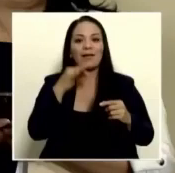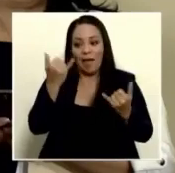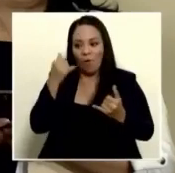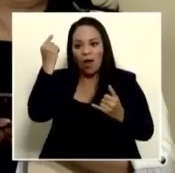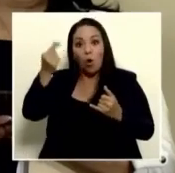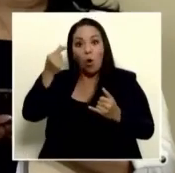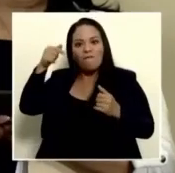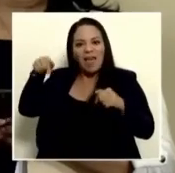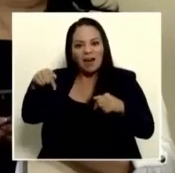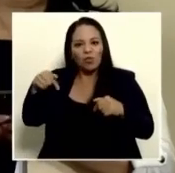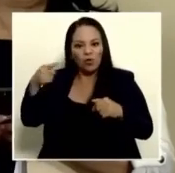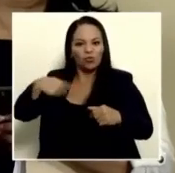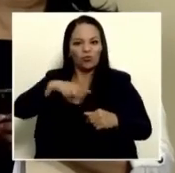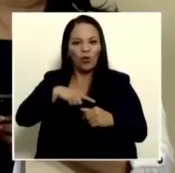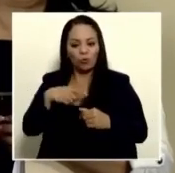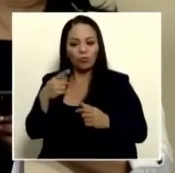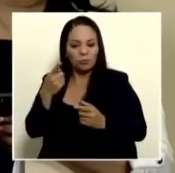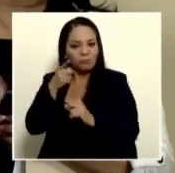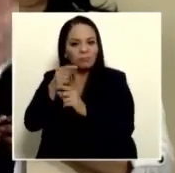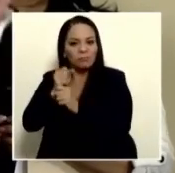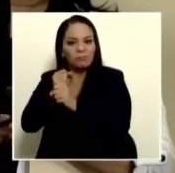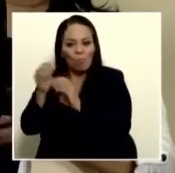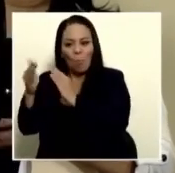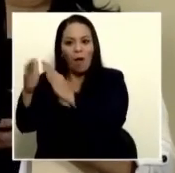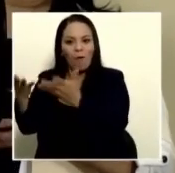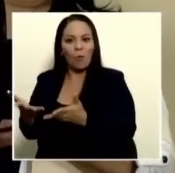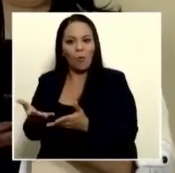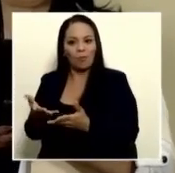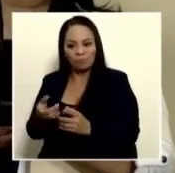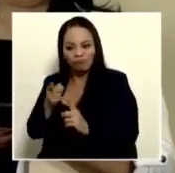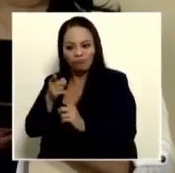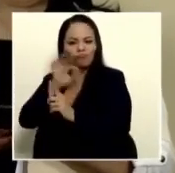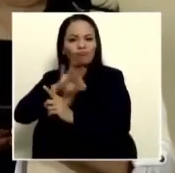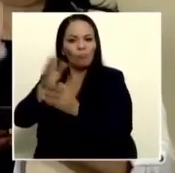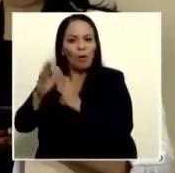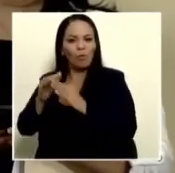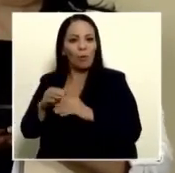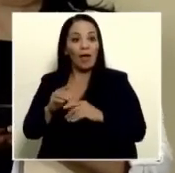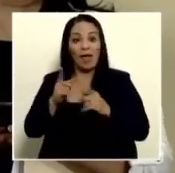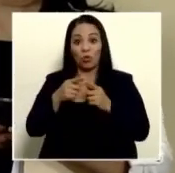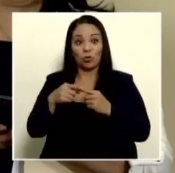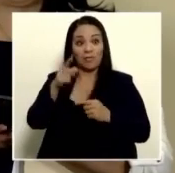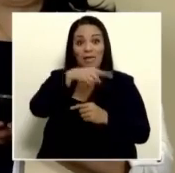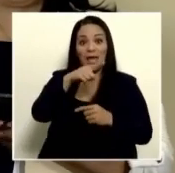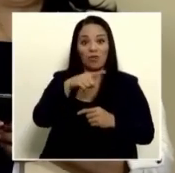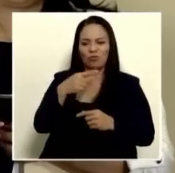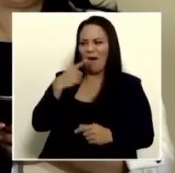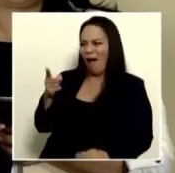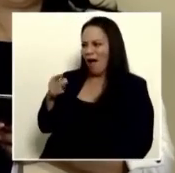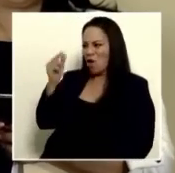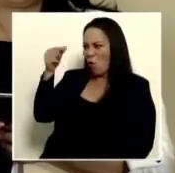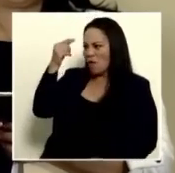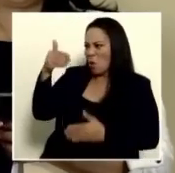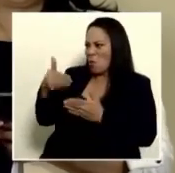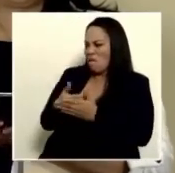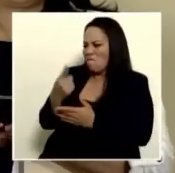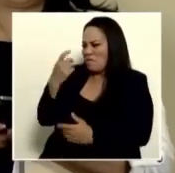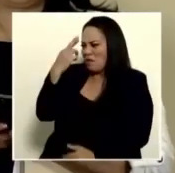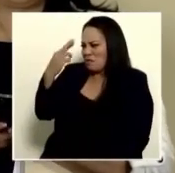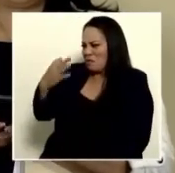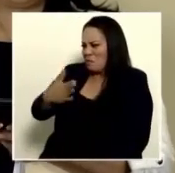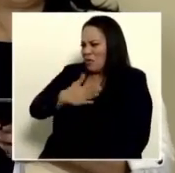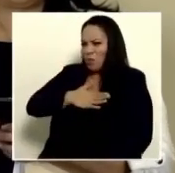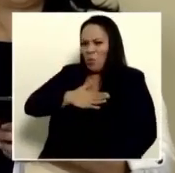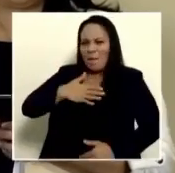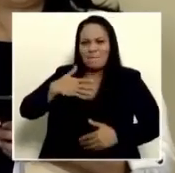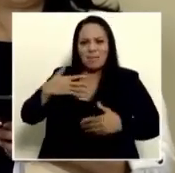para el pueblo tenga la osadía la falta de respeto la